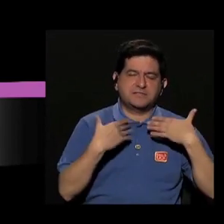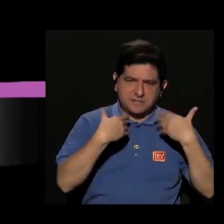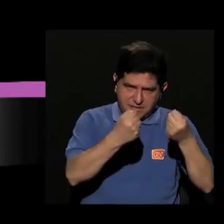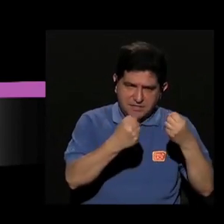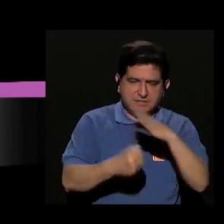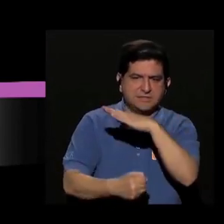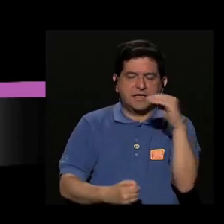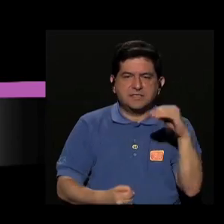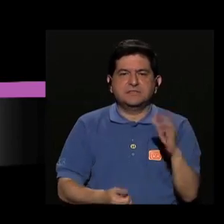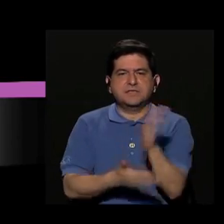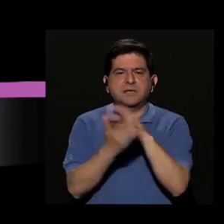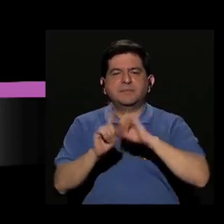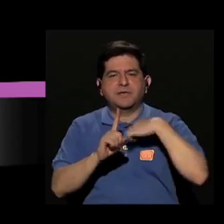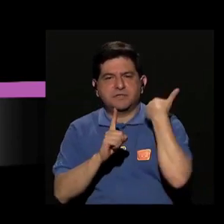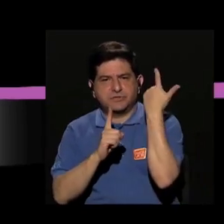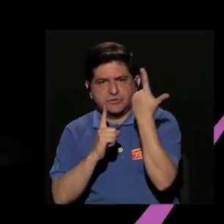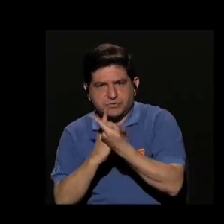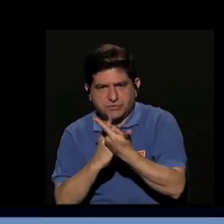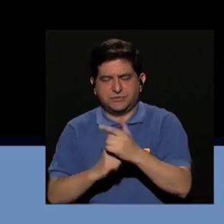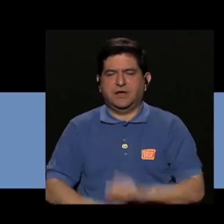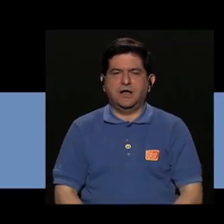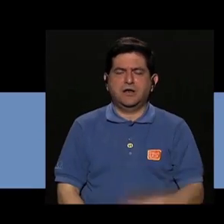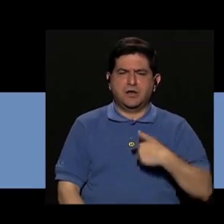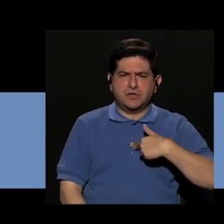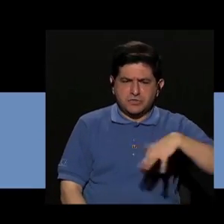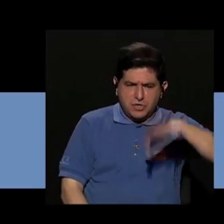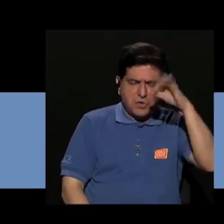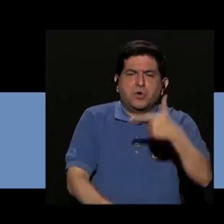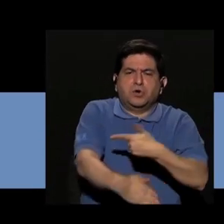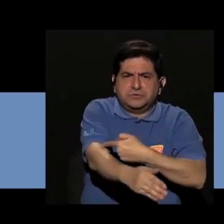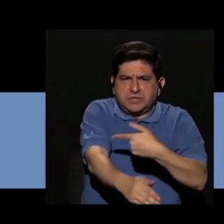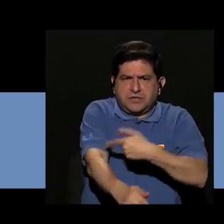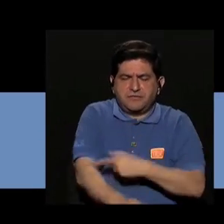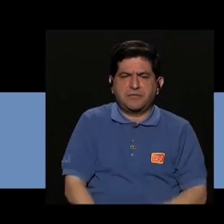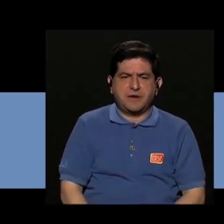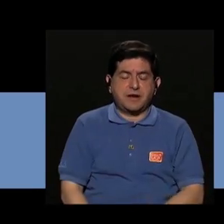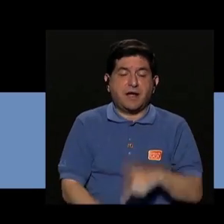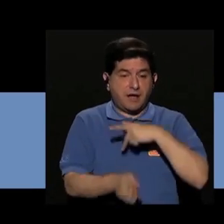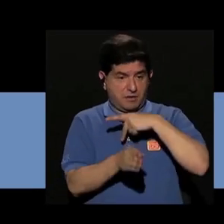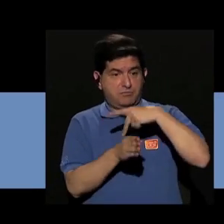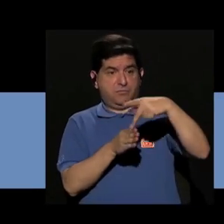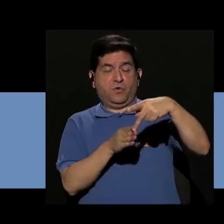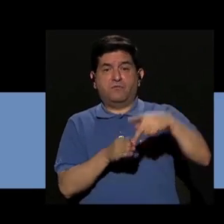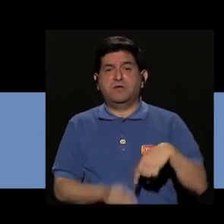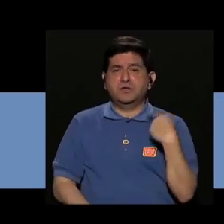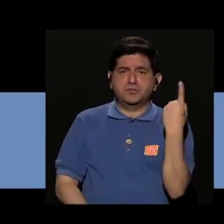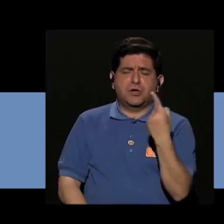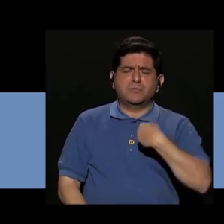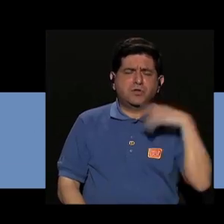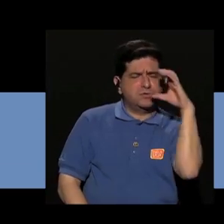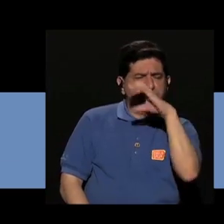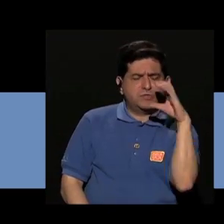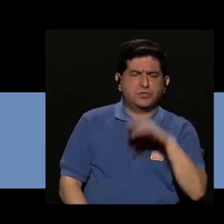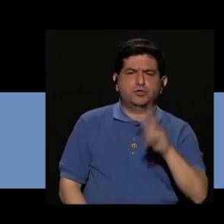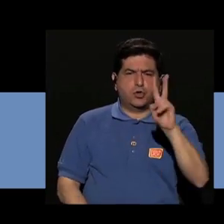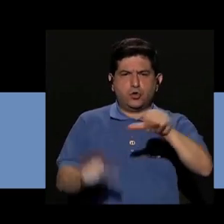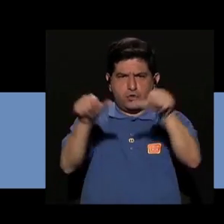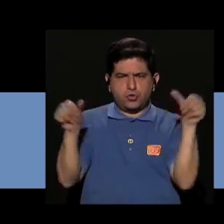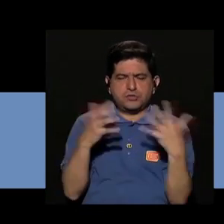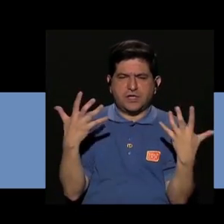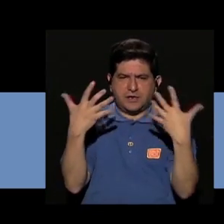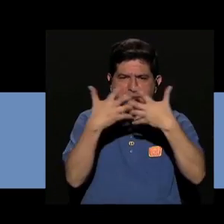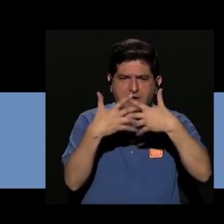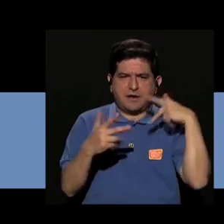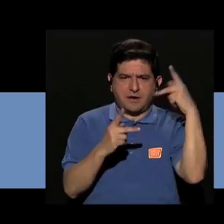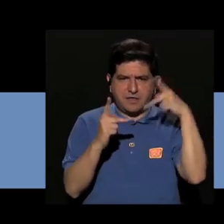ciencias de la salud, y también lo que es la parte social. Entonces, descubrí en enfermería esa profesión que siempre estuve buscando, esas dos